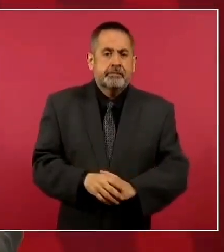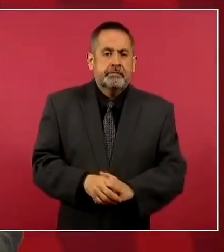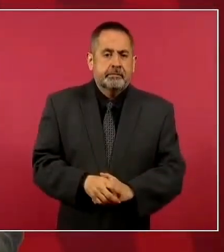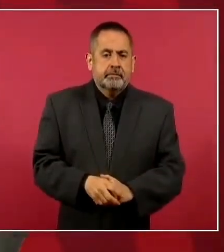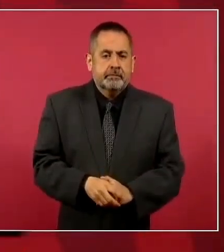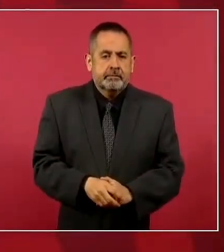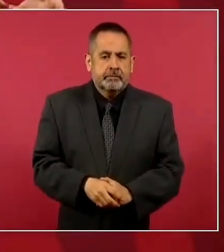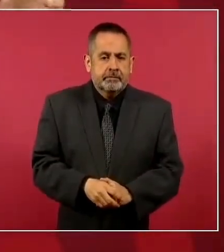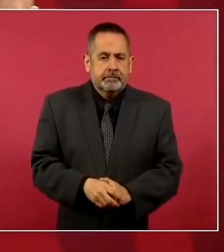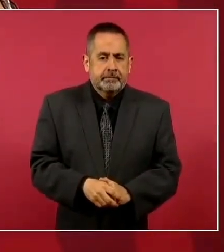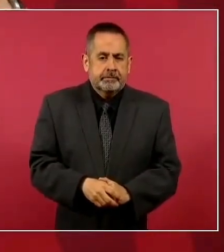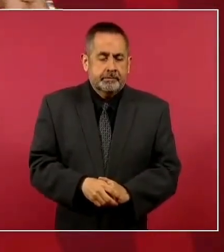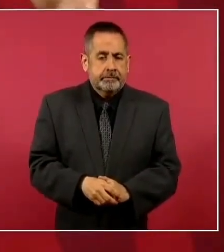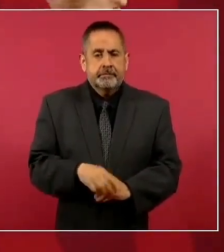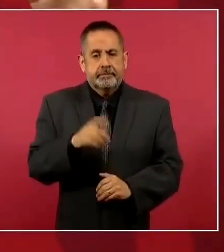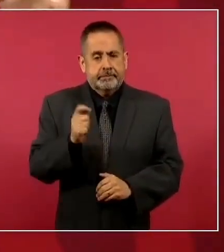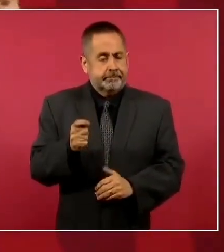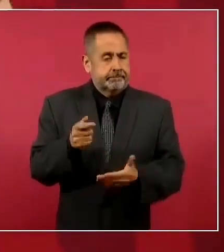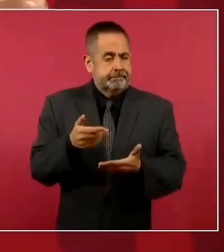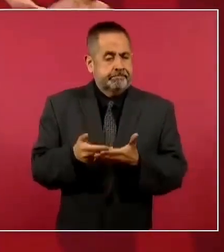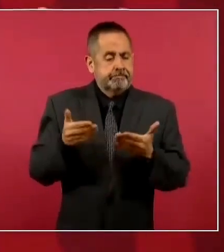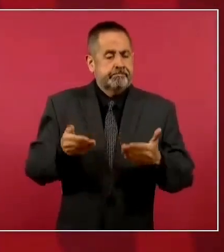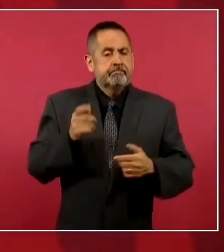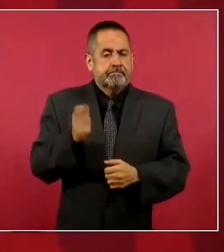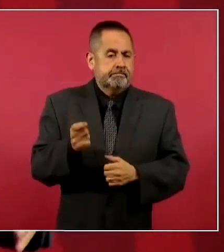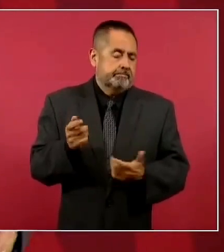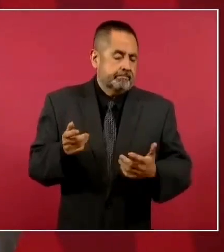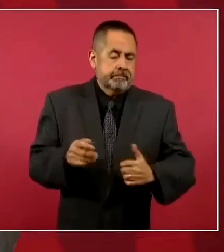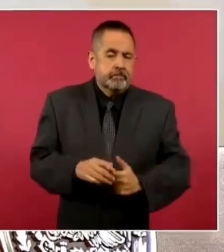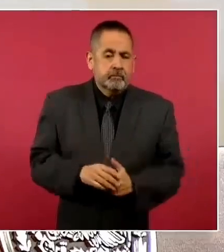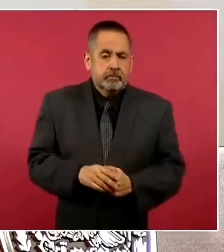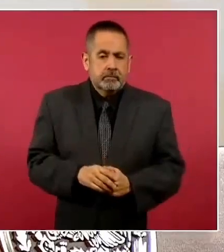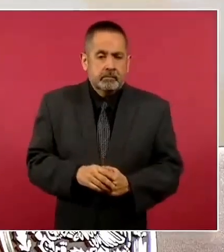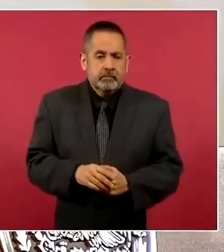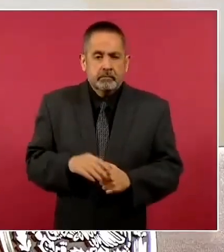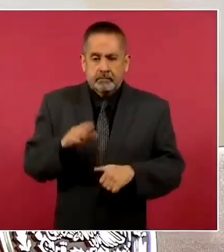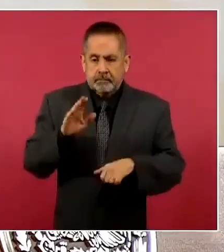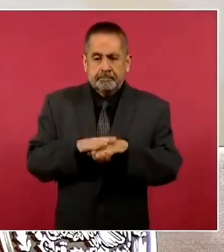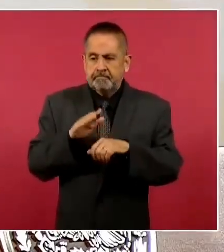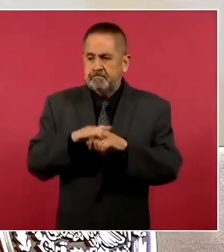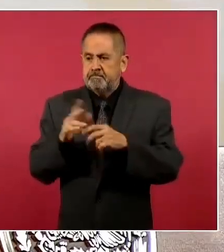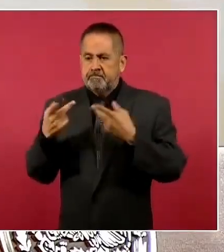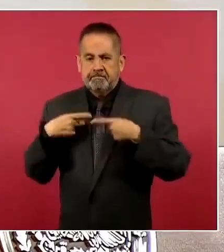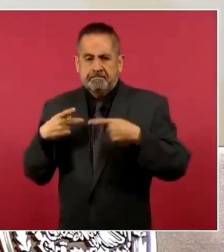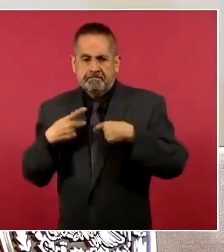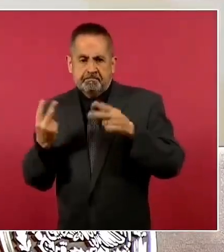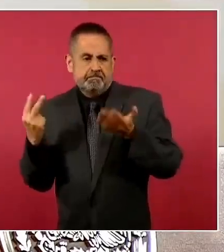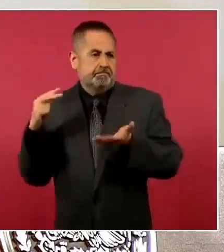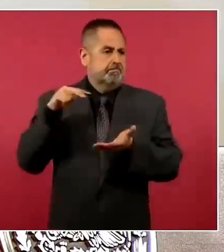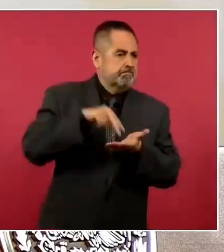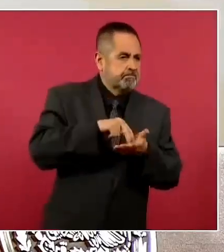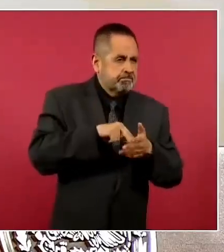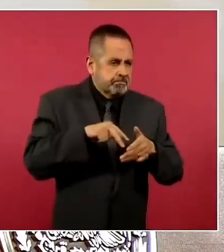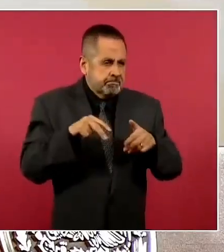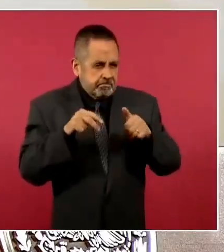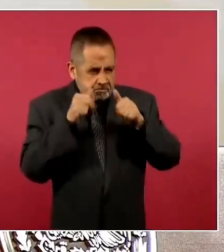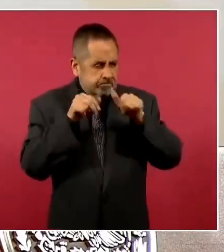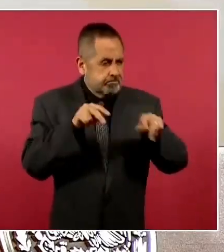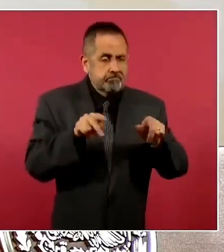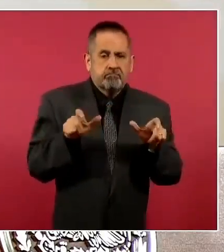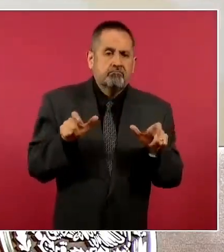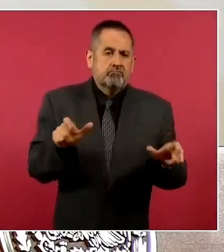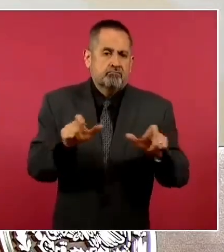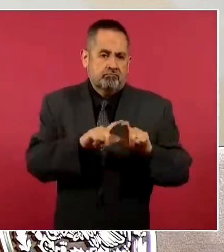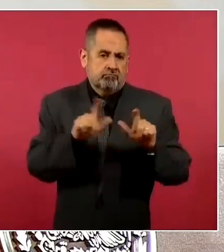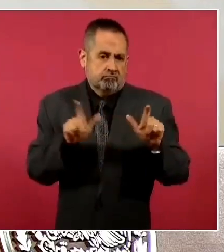Entonces, ahora sí hay más presencia de Guardia